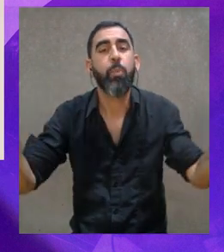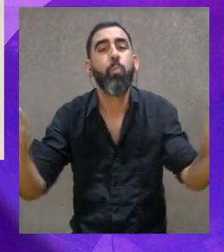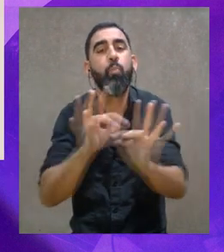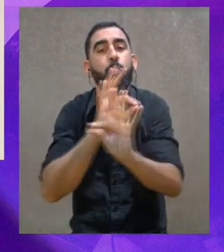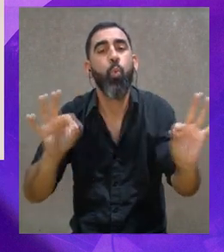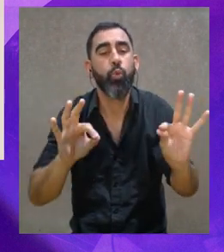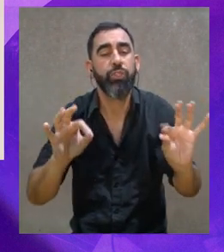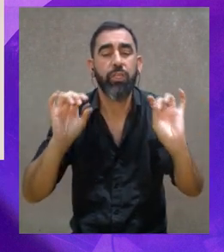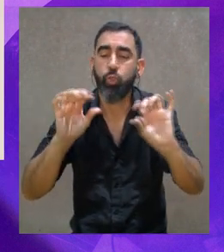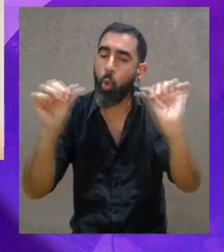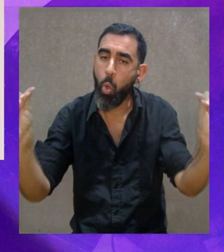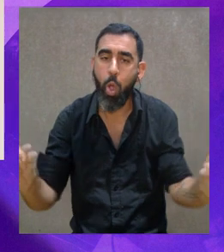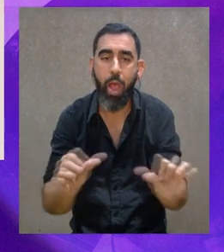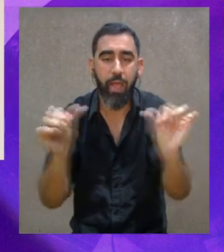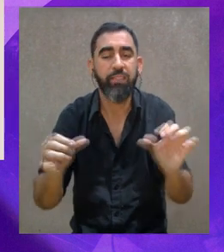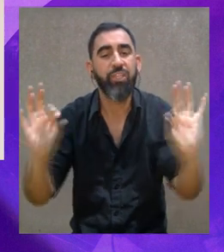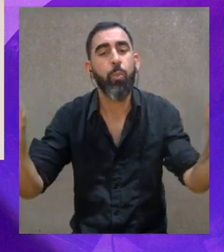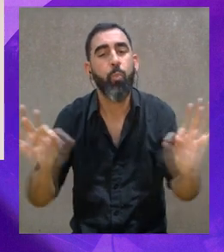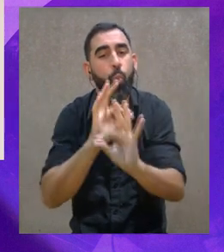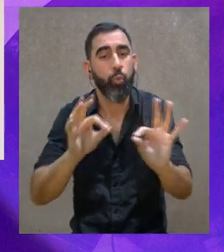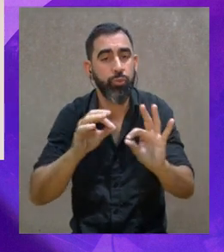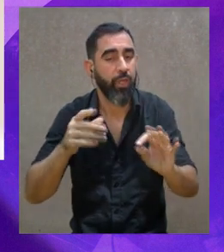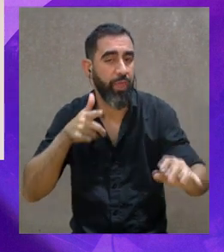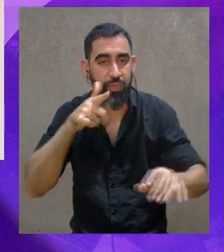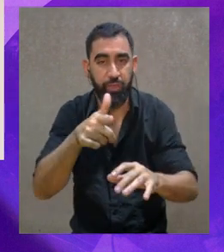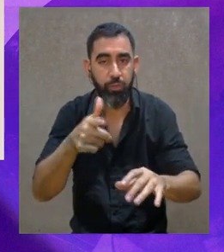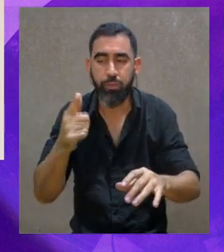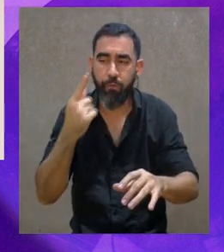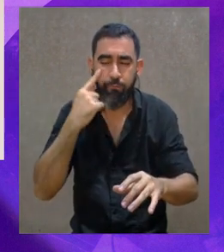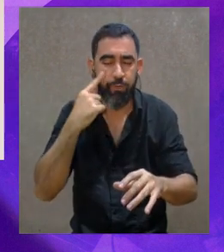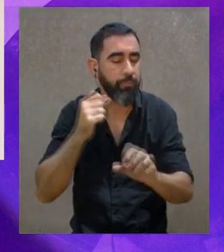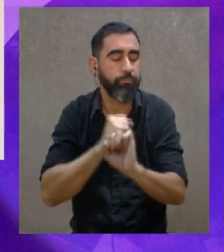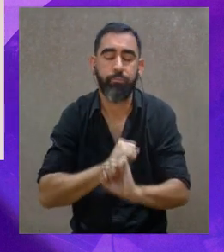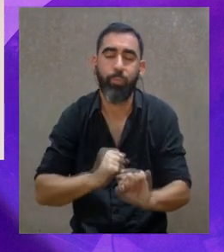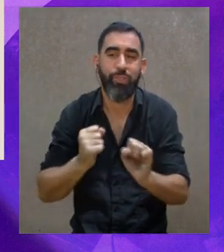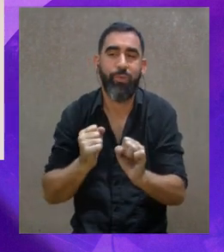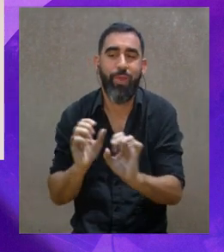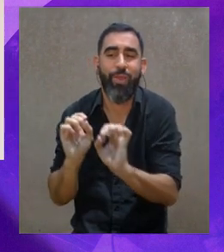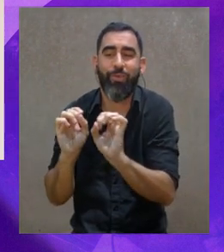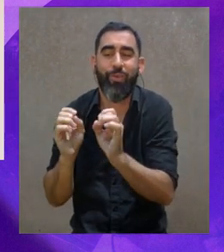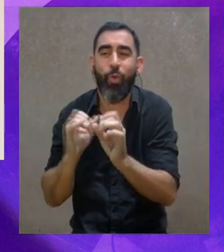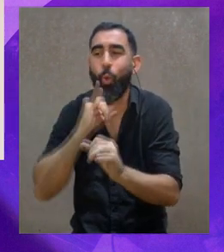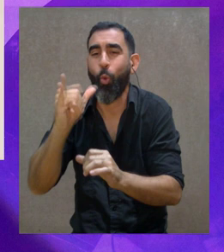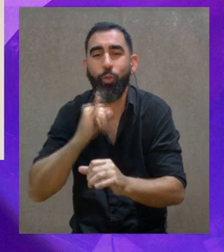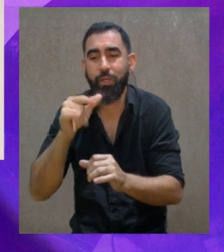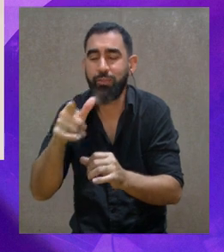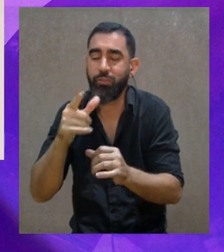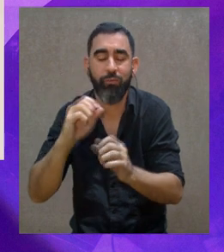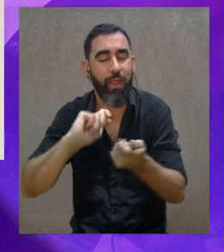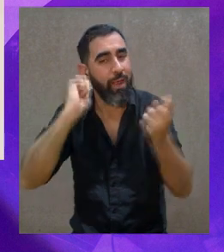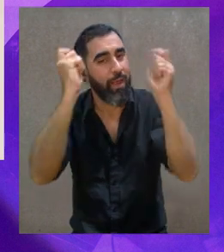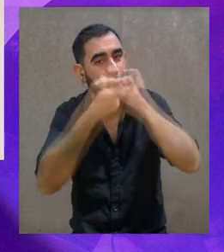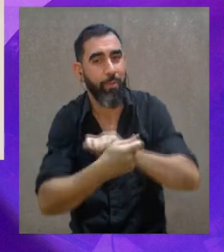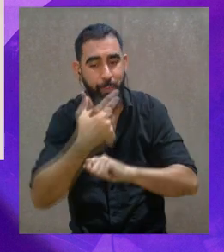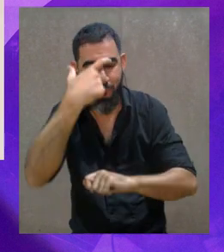hacen música. Son dos notas lo que saben, pero con esas dos notas se hace música. Entonces, esa vivencia es intransferible y es lo que de alguna